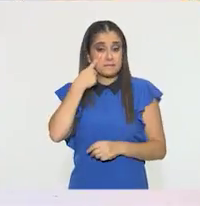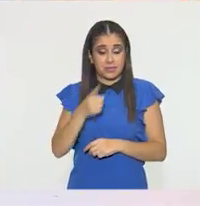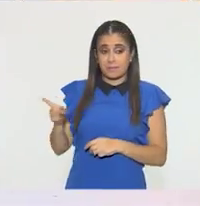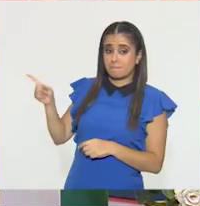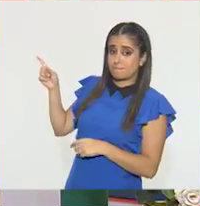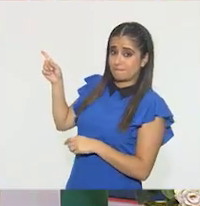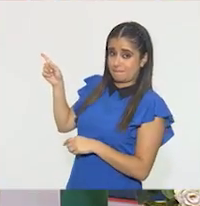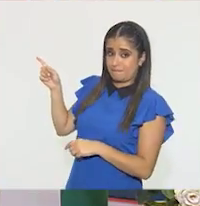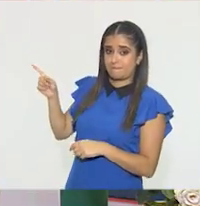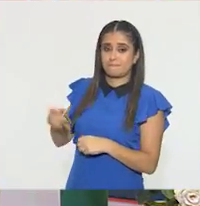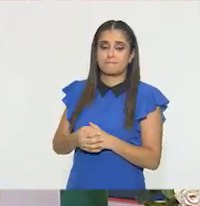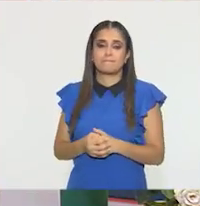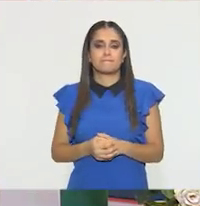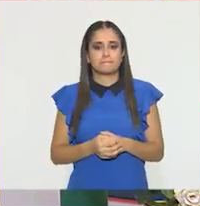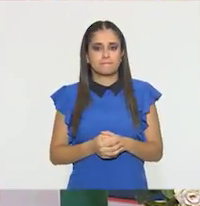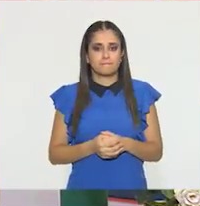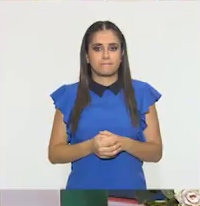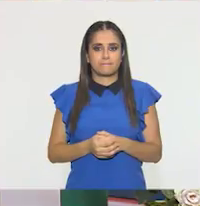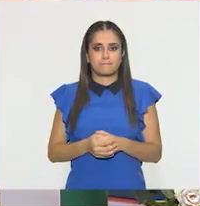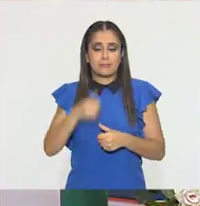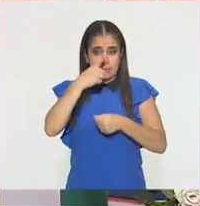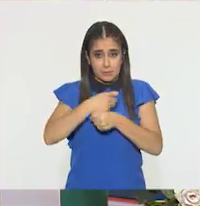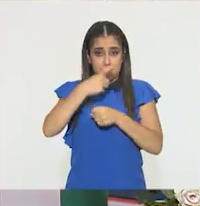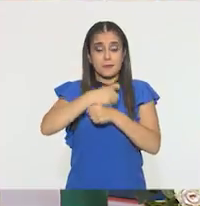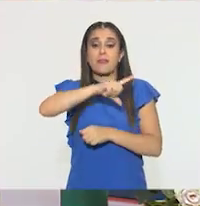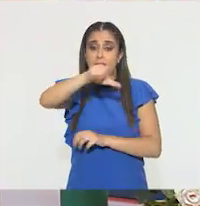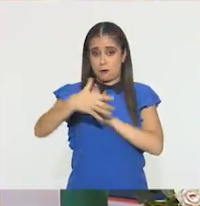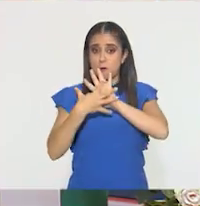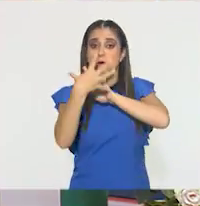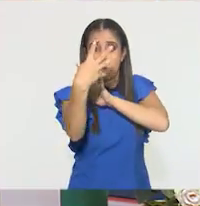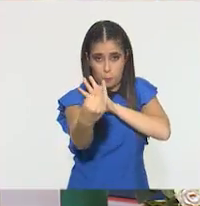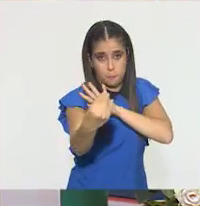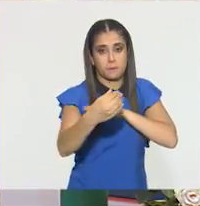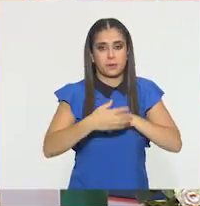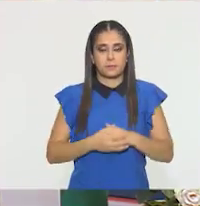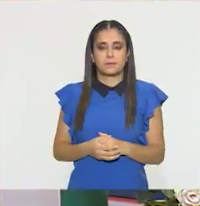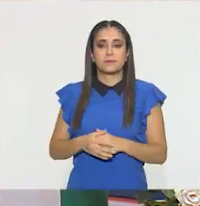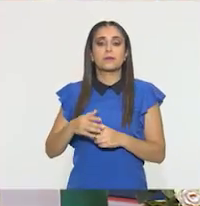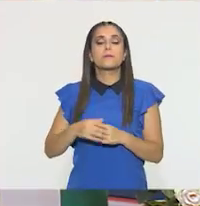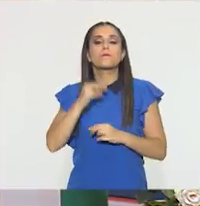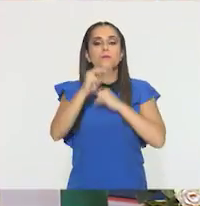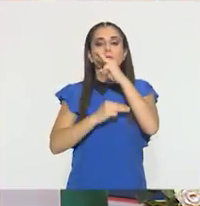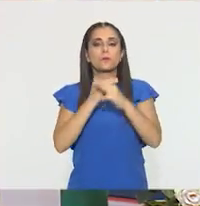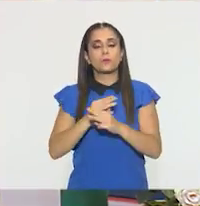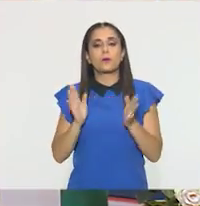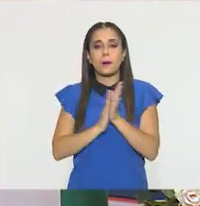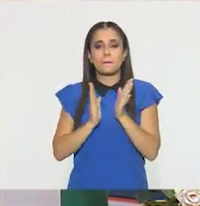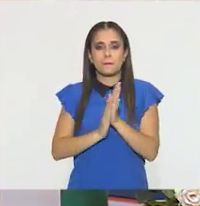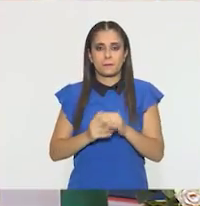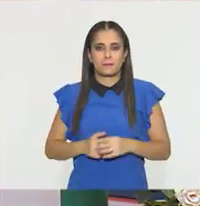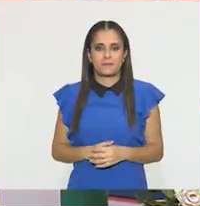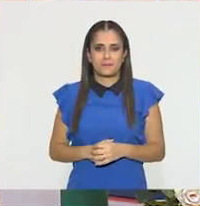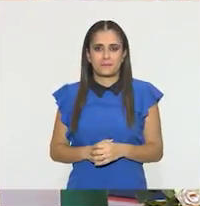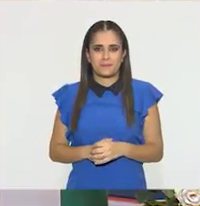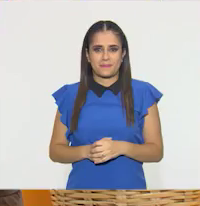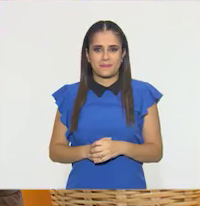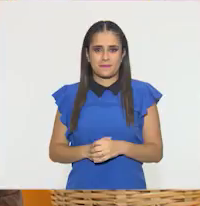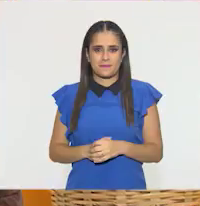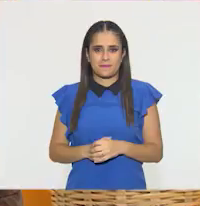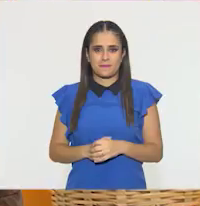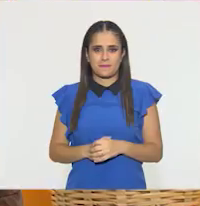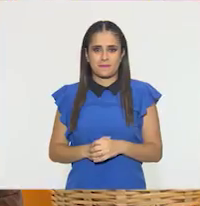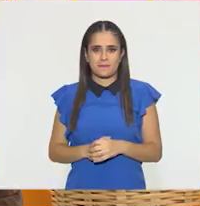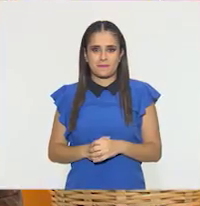repetir tres. Empiezo yo primero y me sigue. ¿Va? Sí. Todo mundo aplaude. Dos veces.